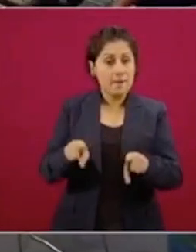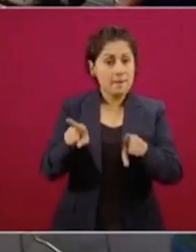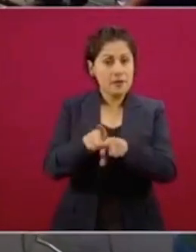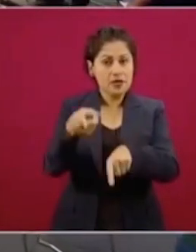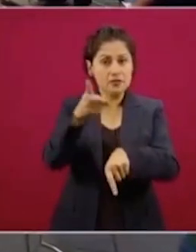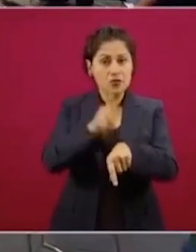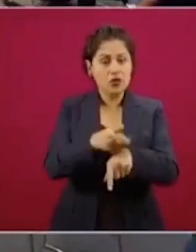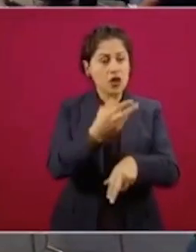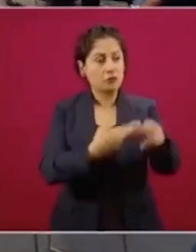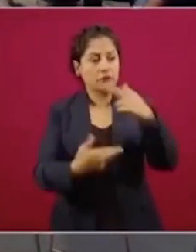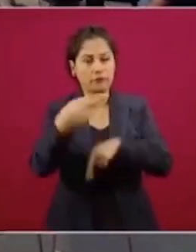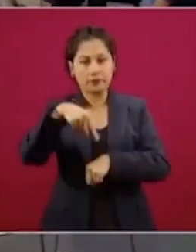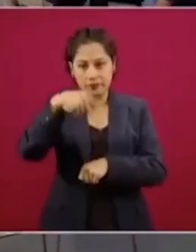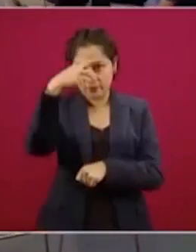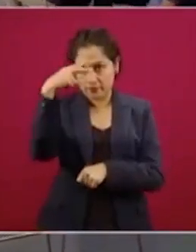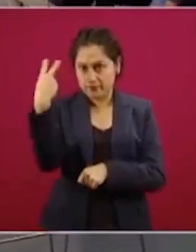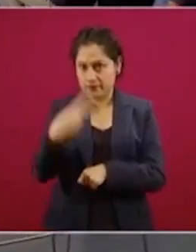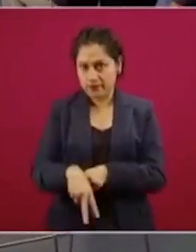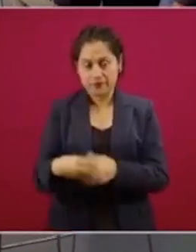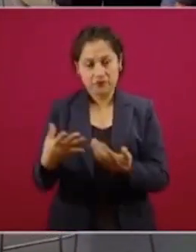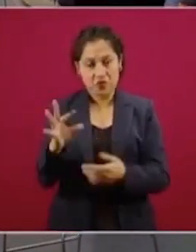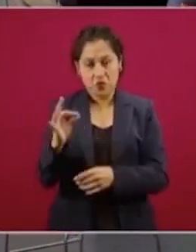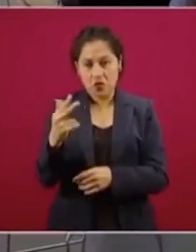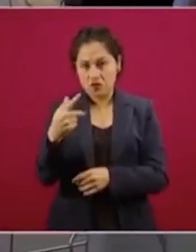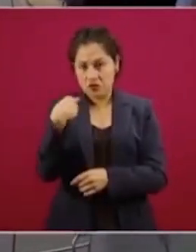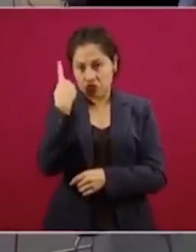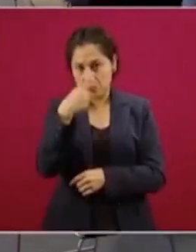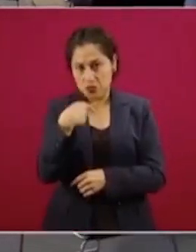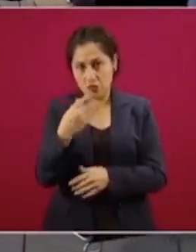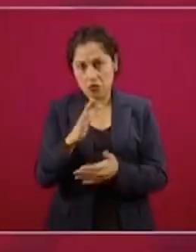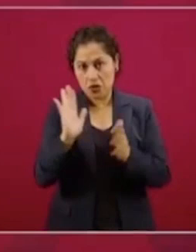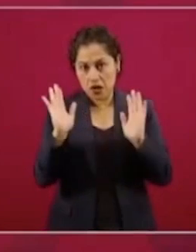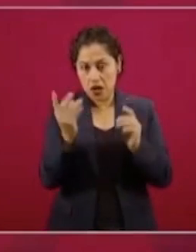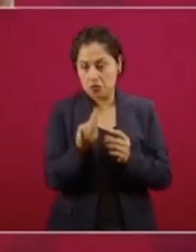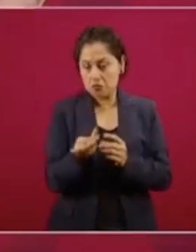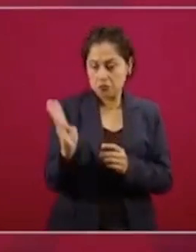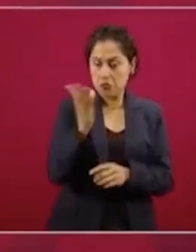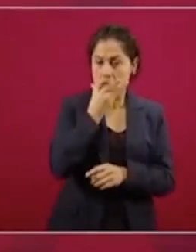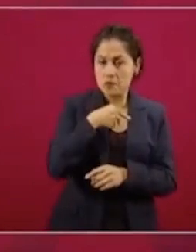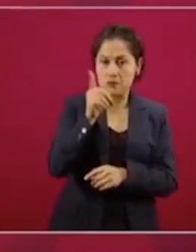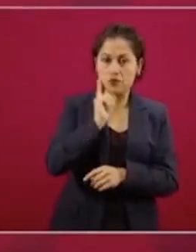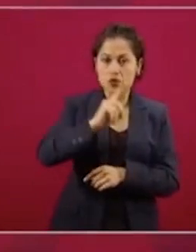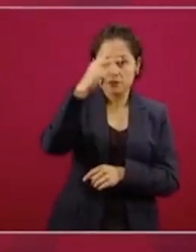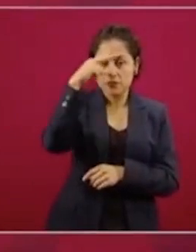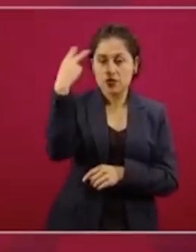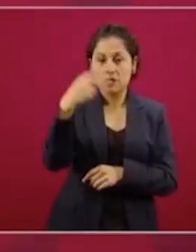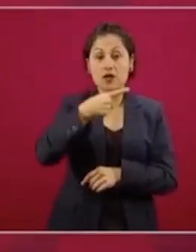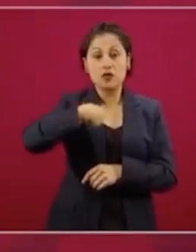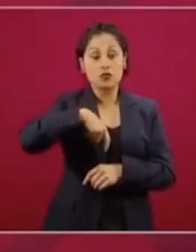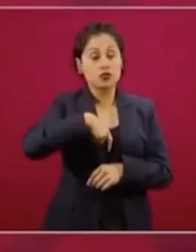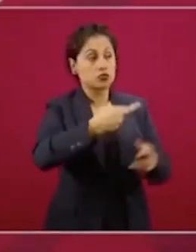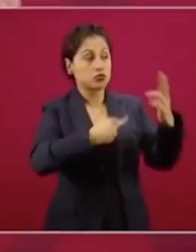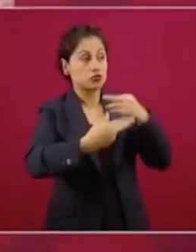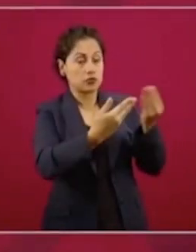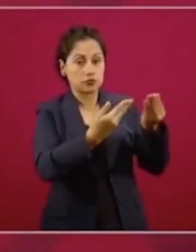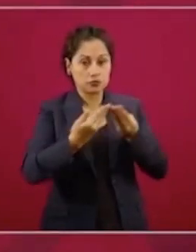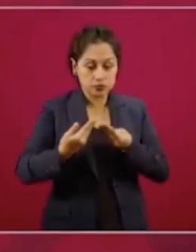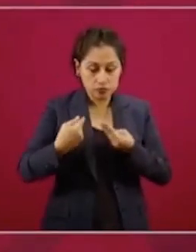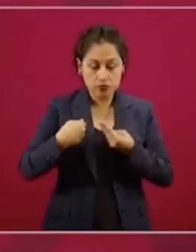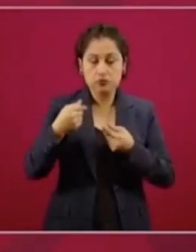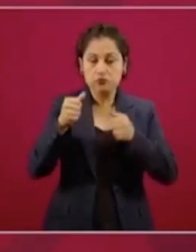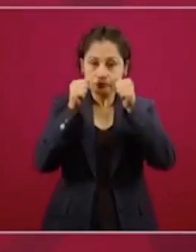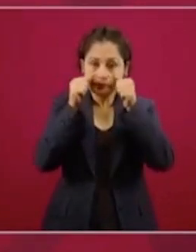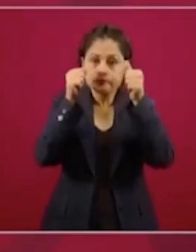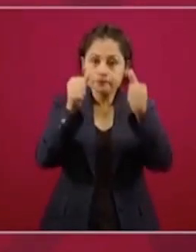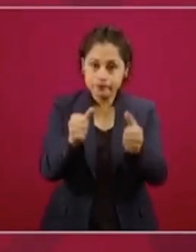en 48 horas, y el grueso son mexicanas y mexicanos. Desde luego hay todo un protocolo de atención para ellos. No me extiendo, porque hay preguntas